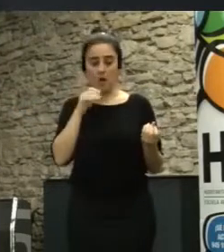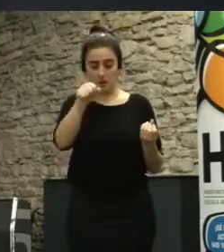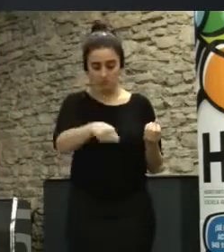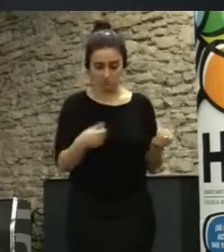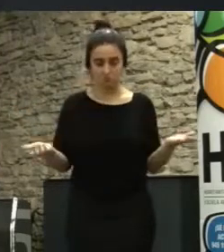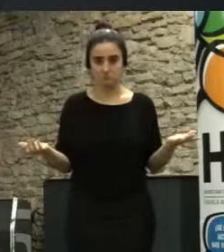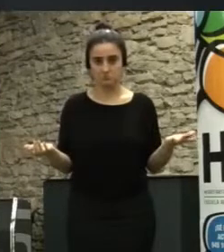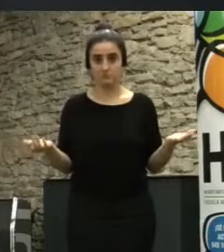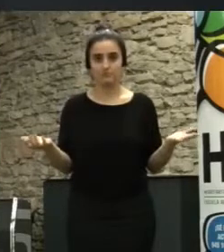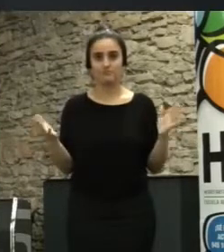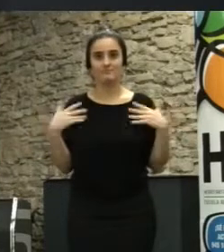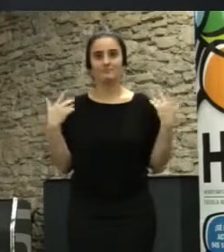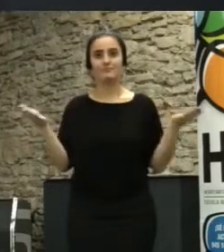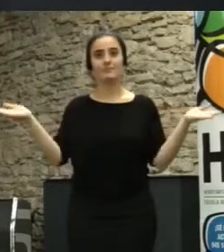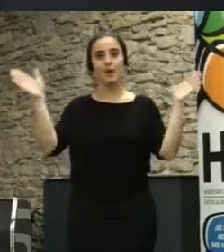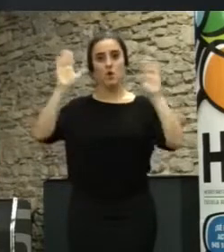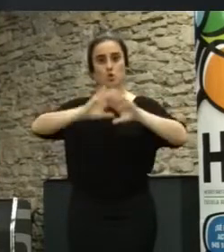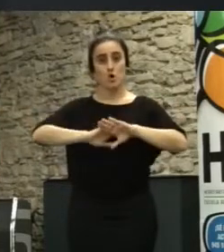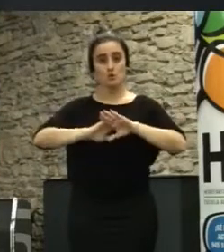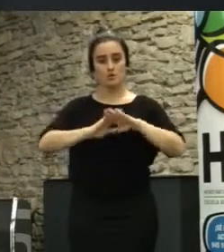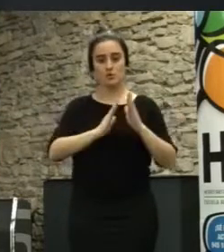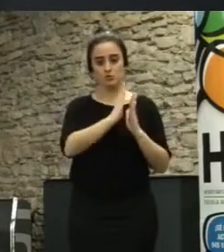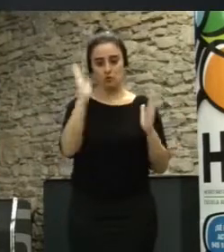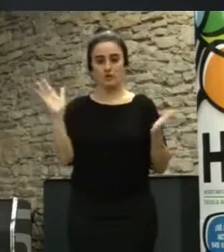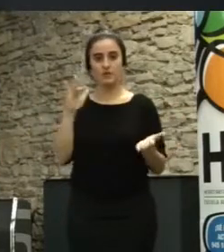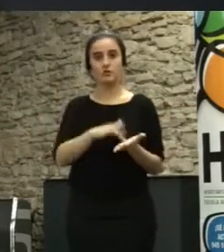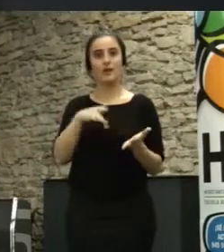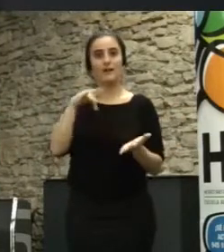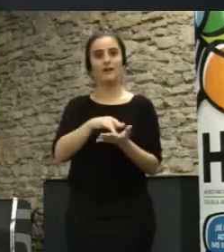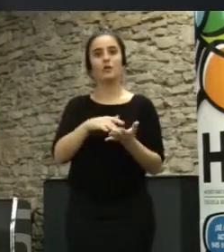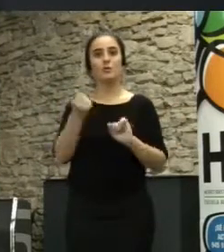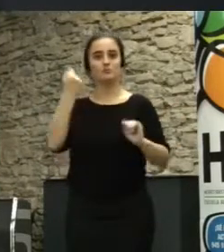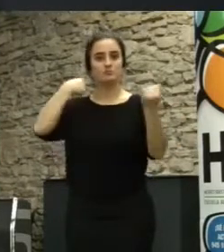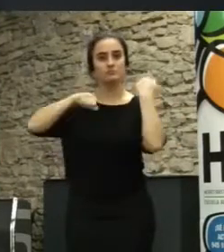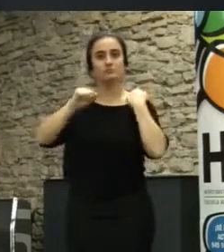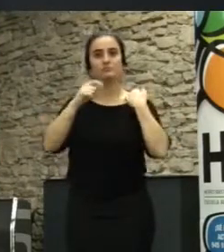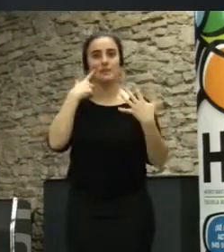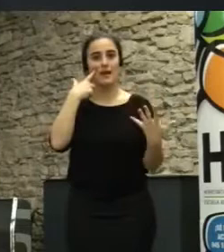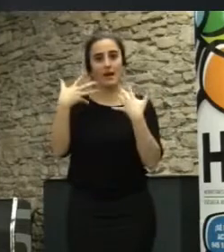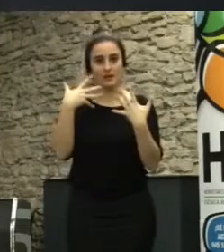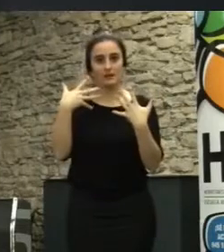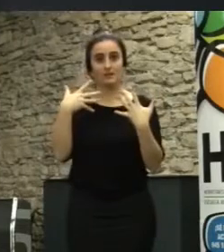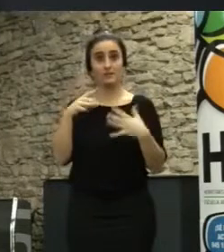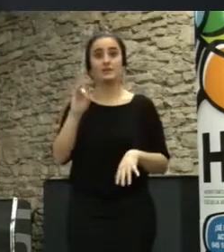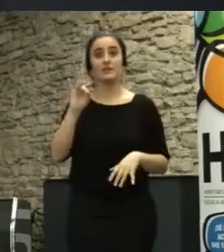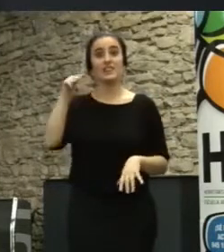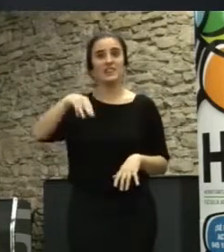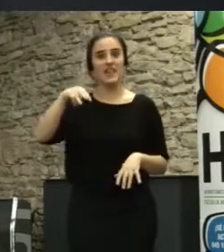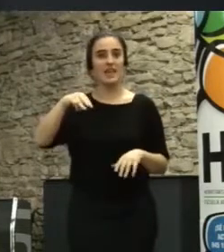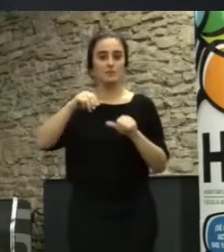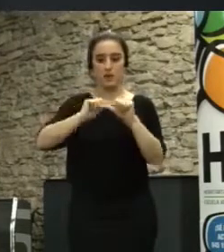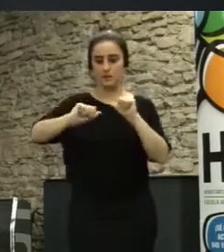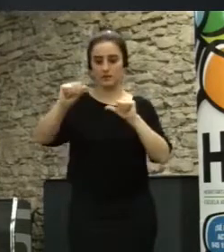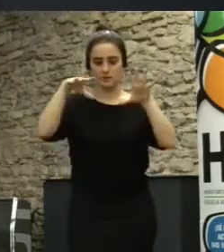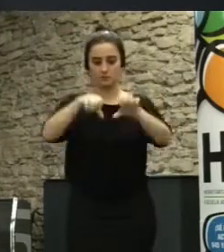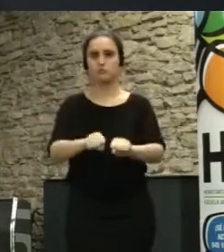ocurrió fue en una noche en blanco se hizo una intervención artística y después del 15M se ocupó en el sentido de que mira esto es un